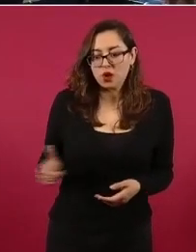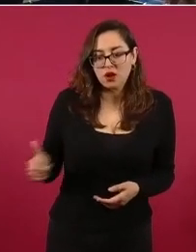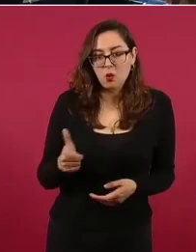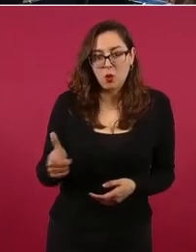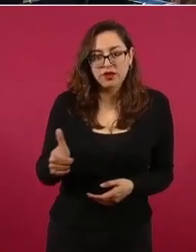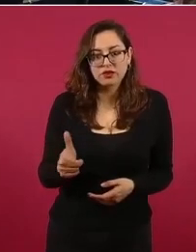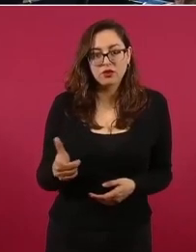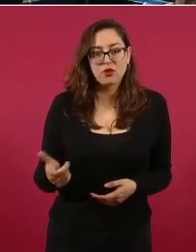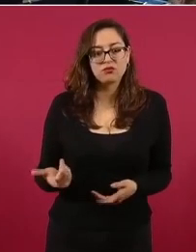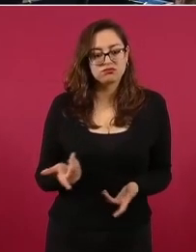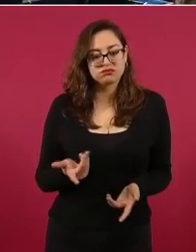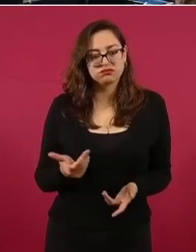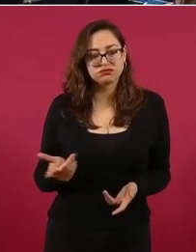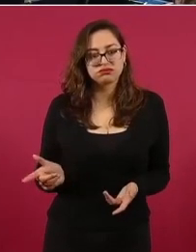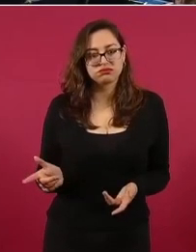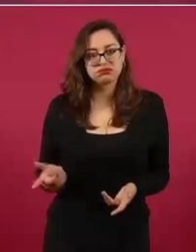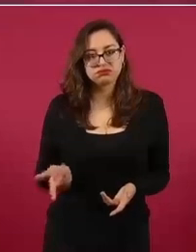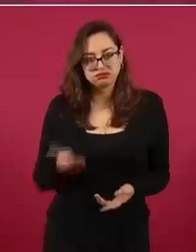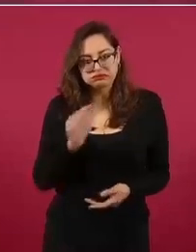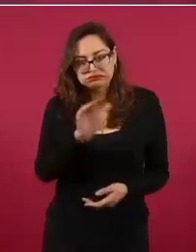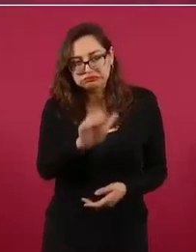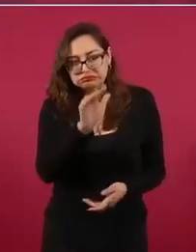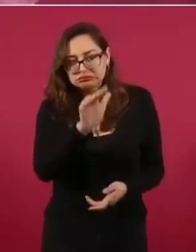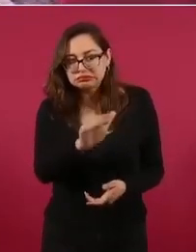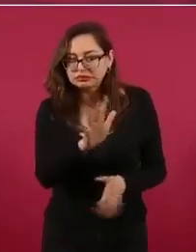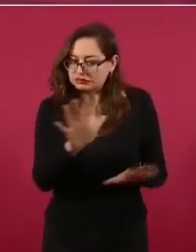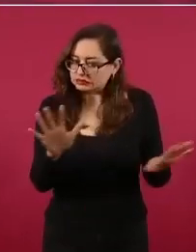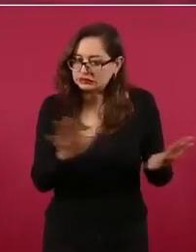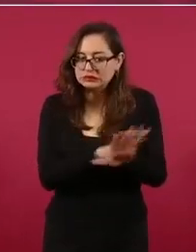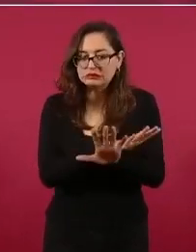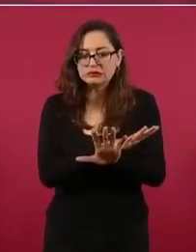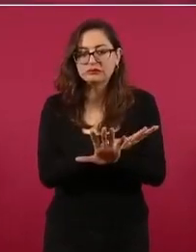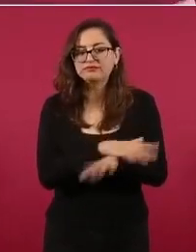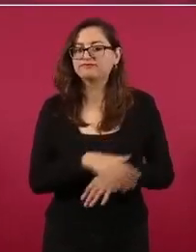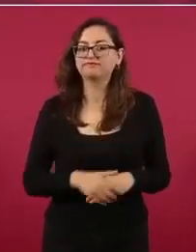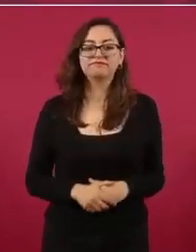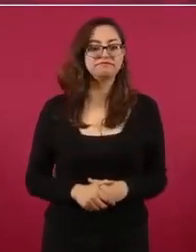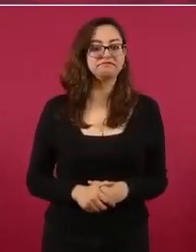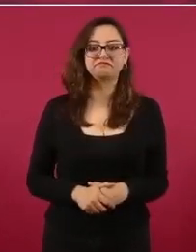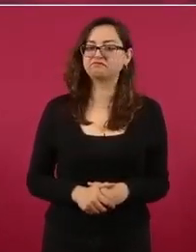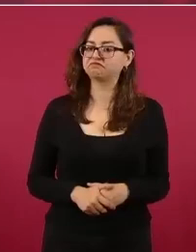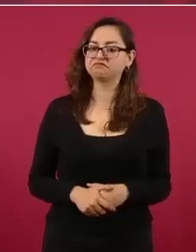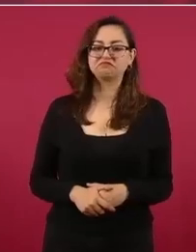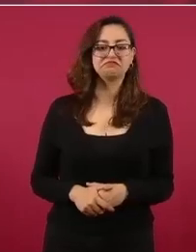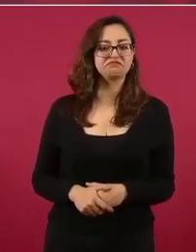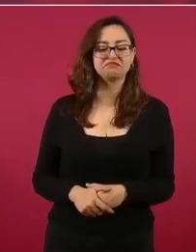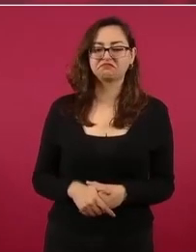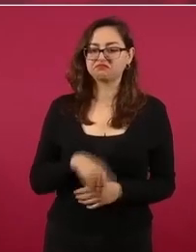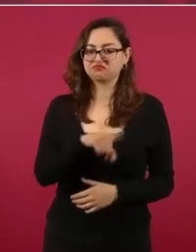pues no sólo es poder, prepotencia,